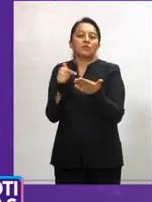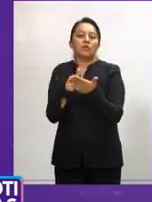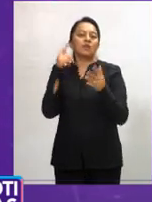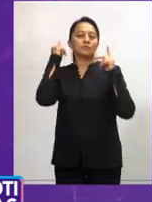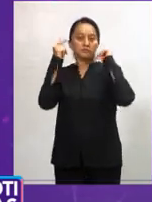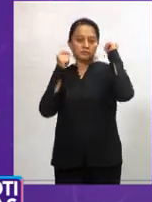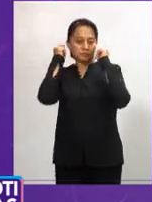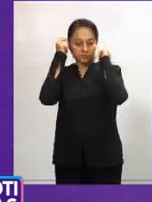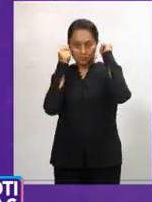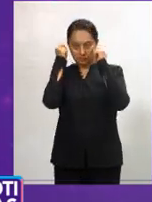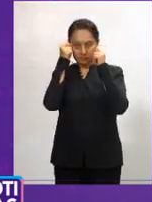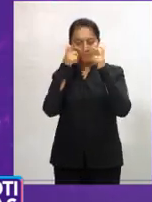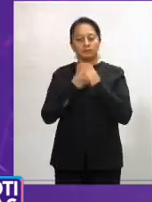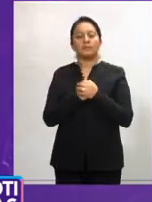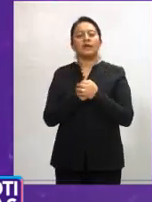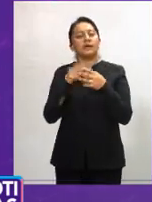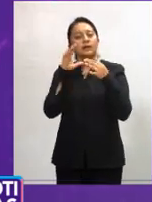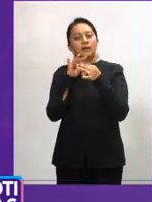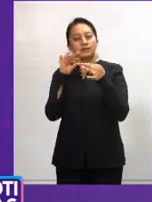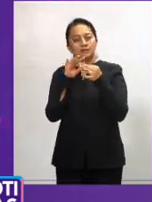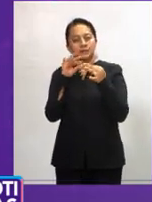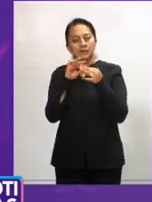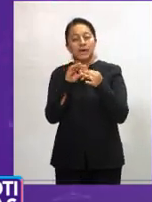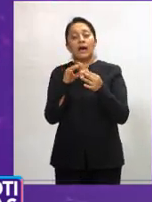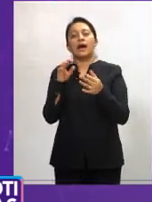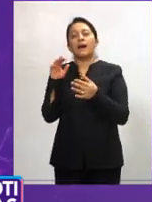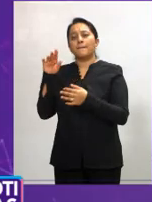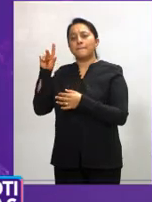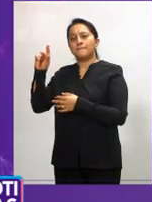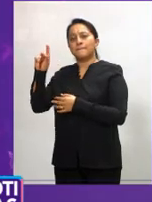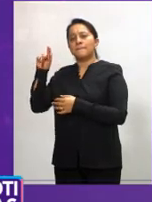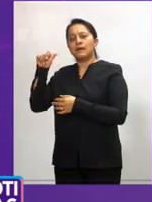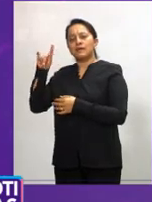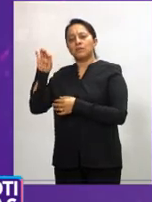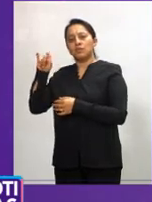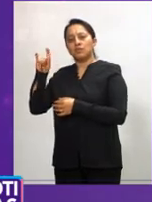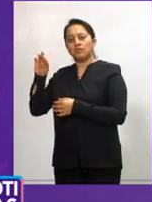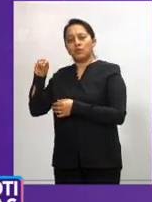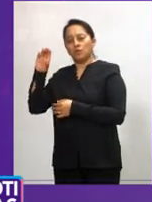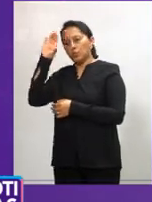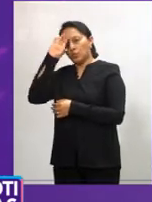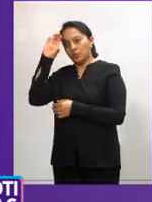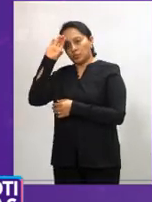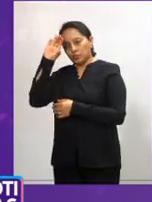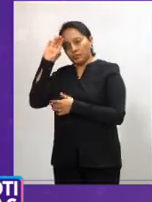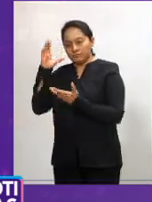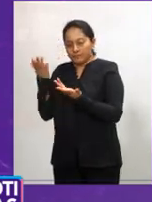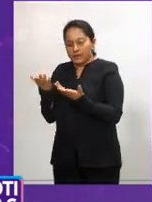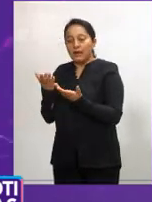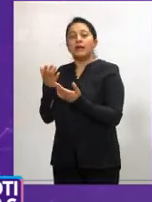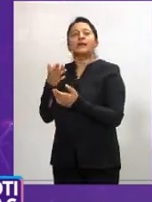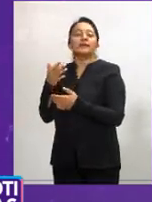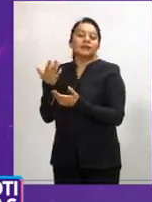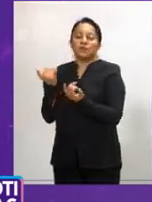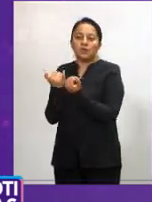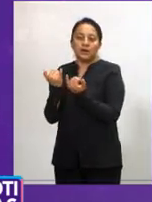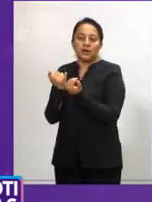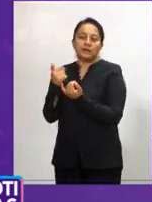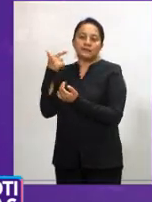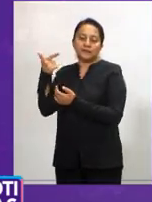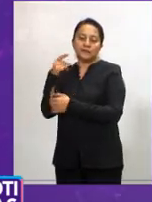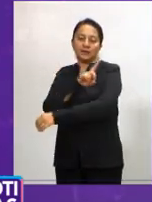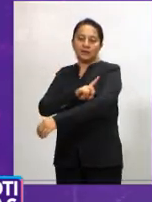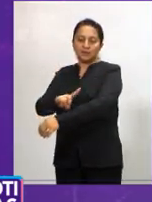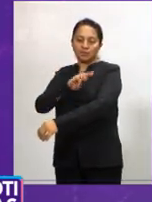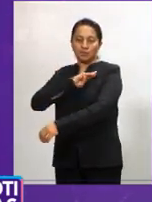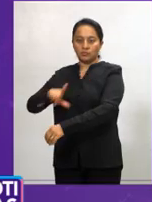parte de los requerimientos para seguir siendo patrimonio cultural de la humanidad y las cabeceras de las siete delegaciones. Eso es lo que el municipio... Manifestó que